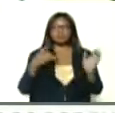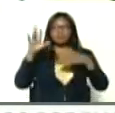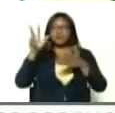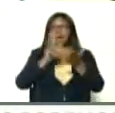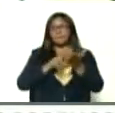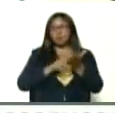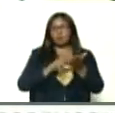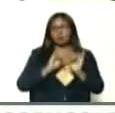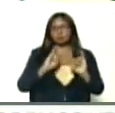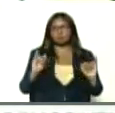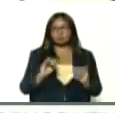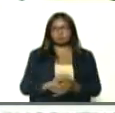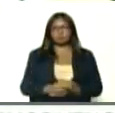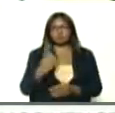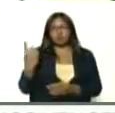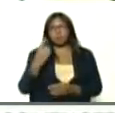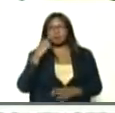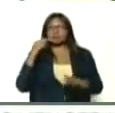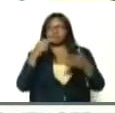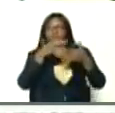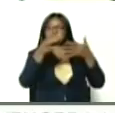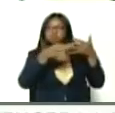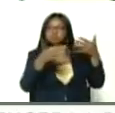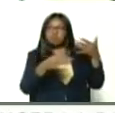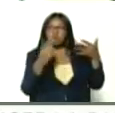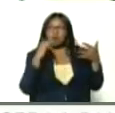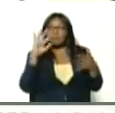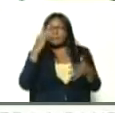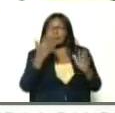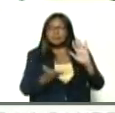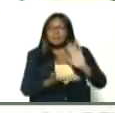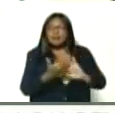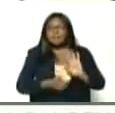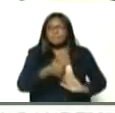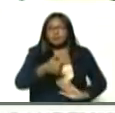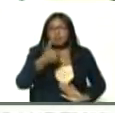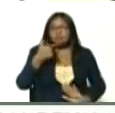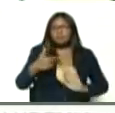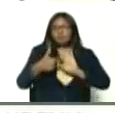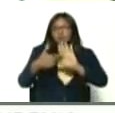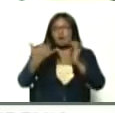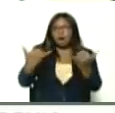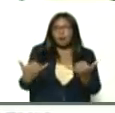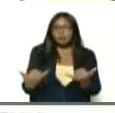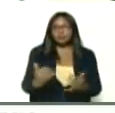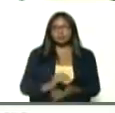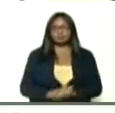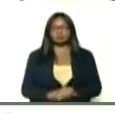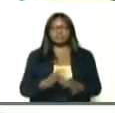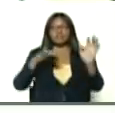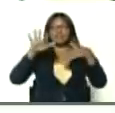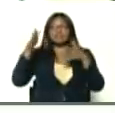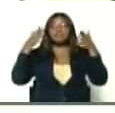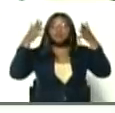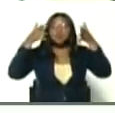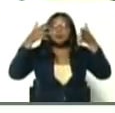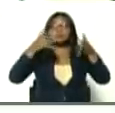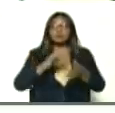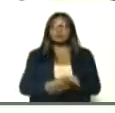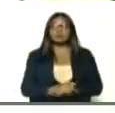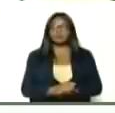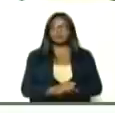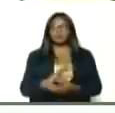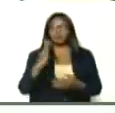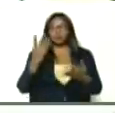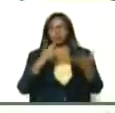aprobadas, yo solo estoy resaltando, las que me parece, más importante, resaltar en este momento, en cuarto lugar,